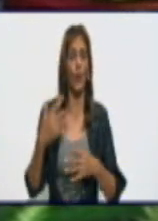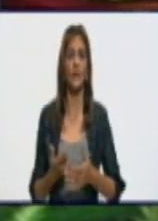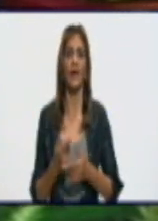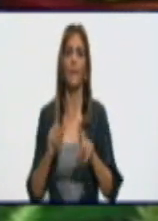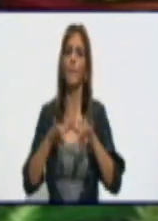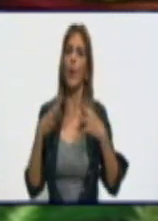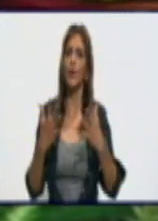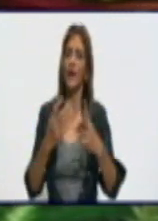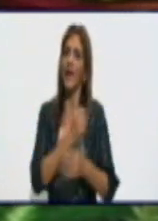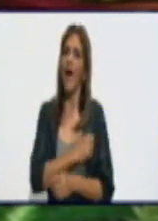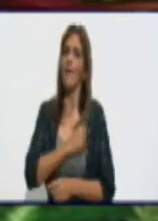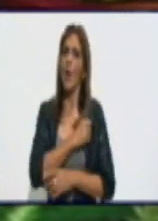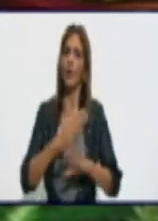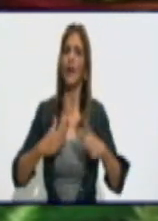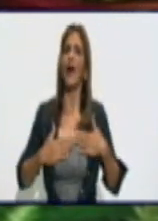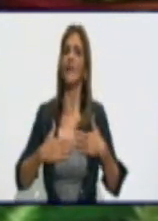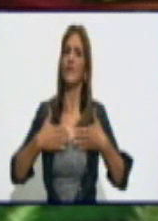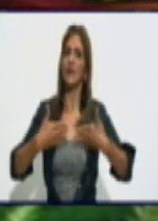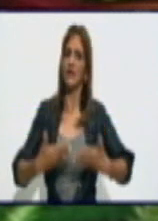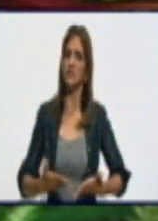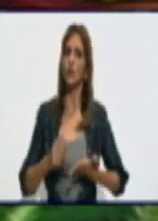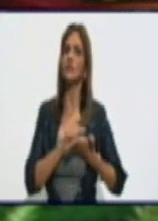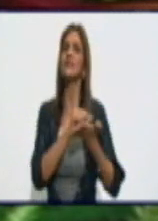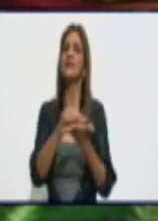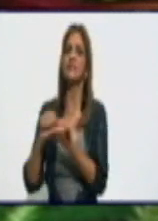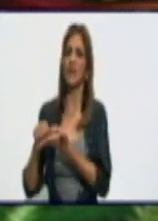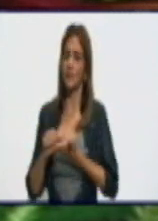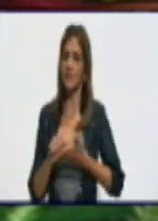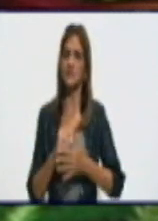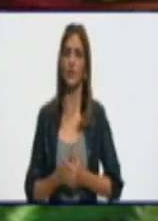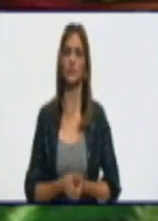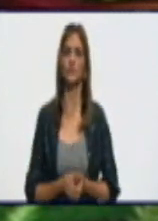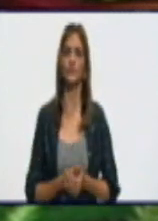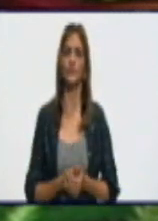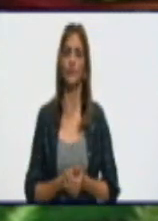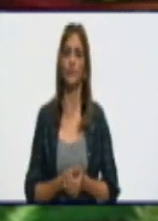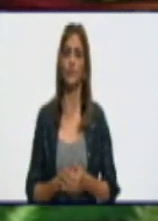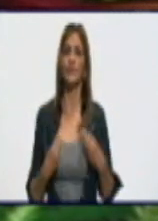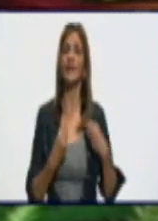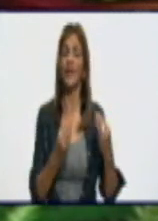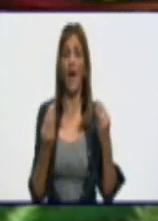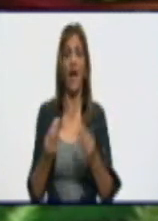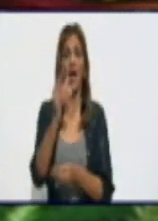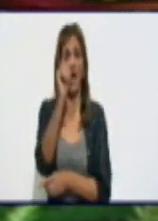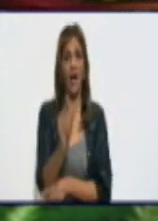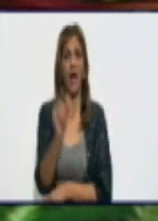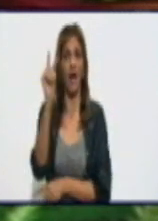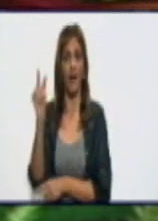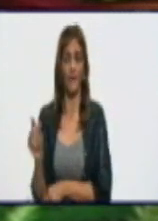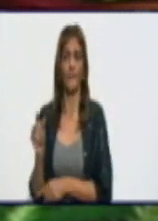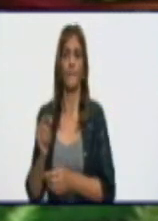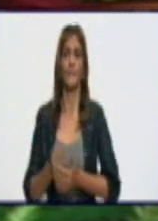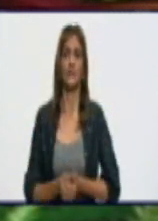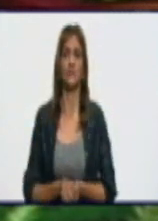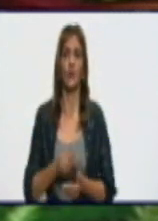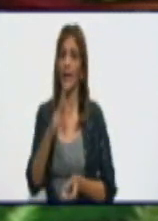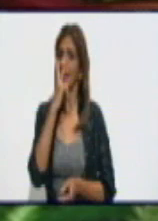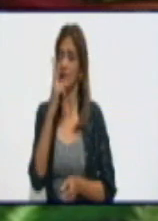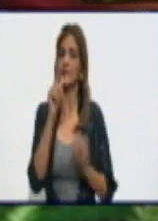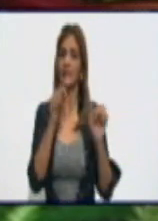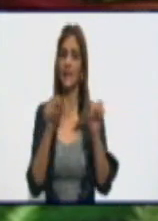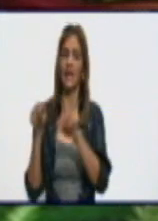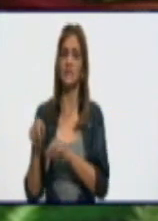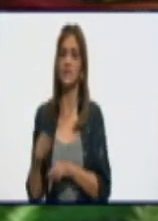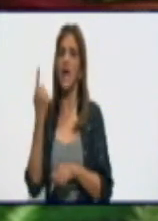dedicación y la prestación de servicios que brindan a los pacientes a nombre de Solángel Juana Rosa Larcón